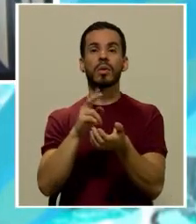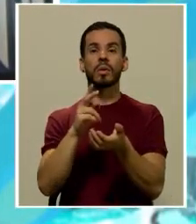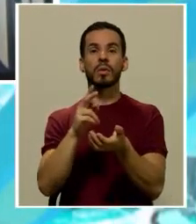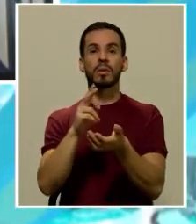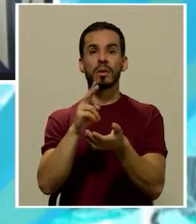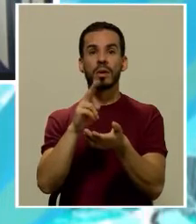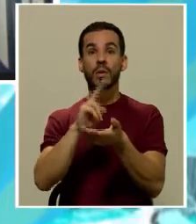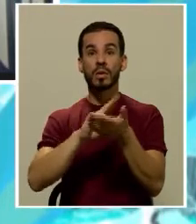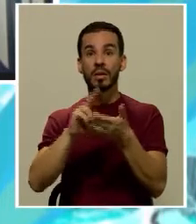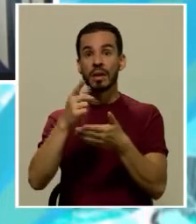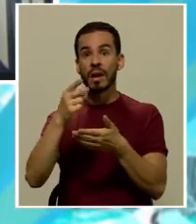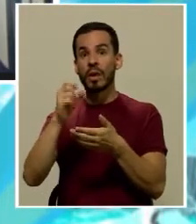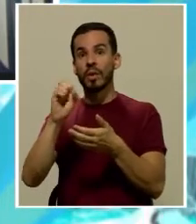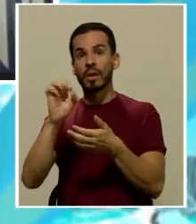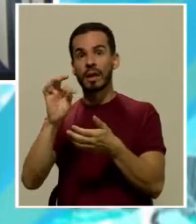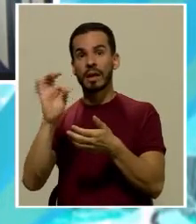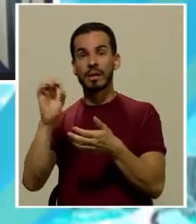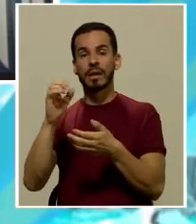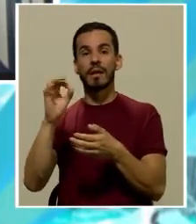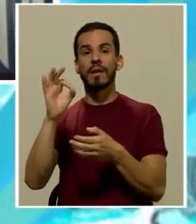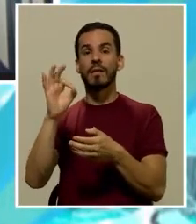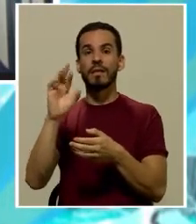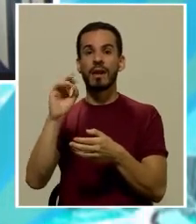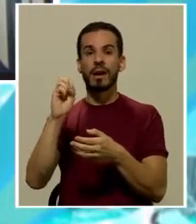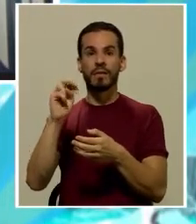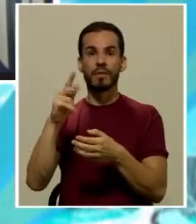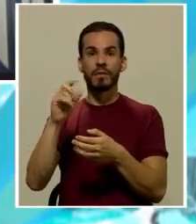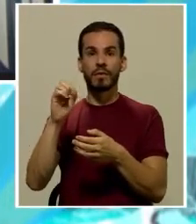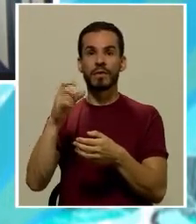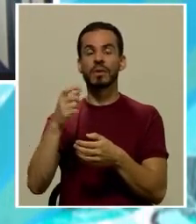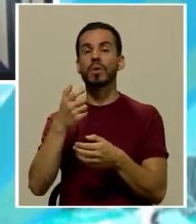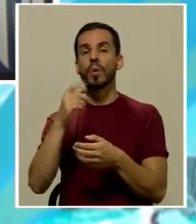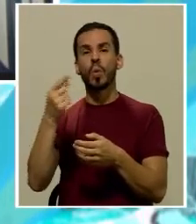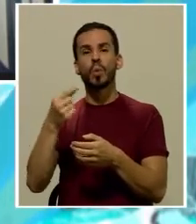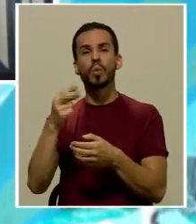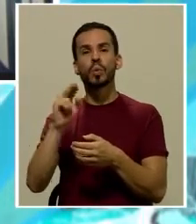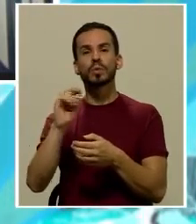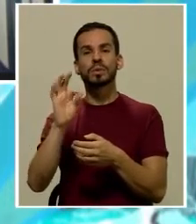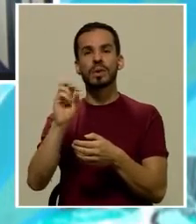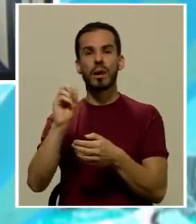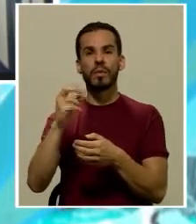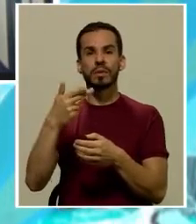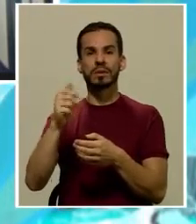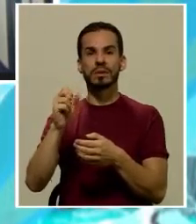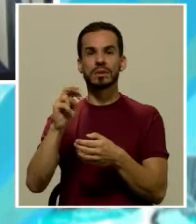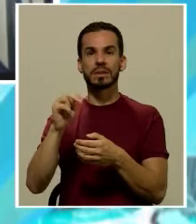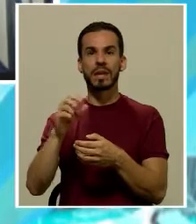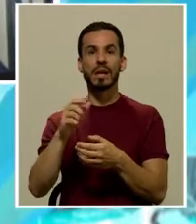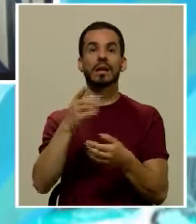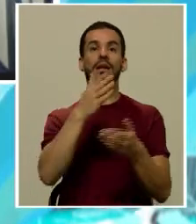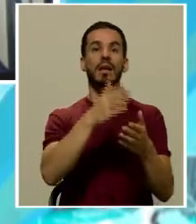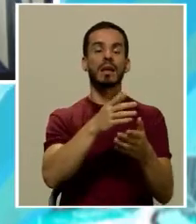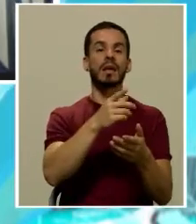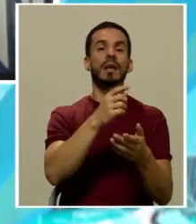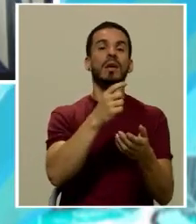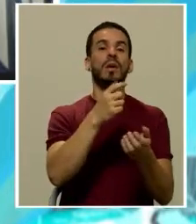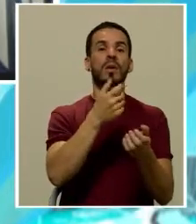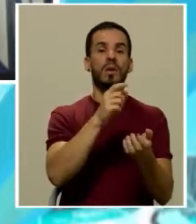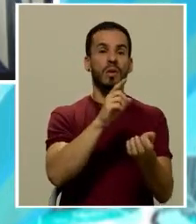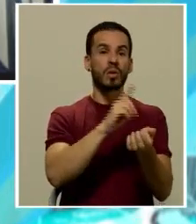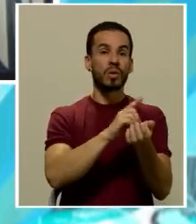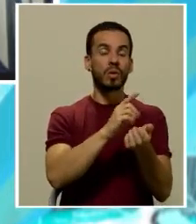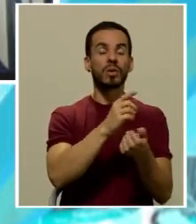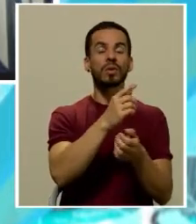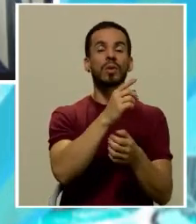Goethe de Frankfurt, Gustavo Chang, y el doctor por la Universidad de Friburgo, Javier